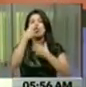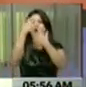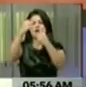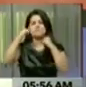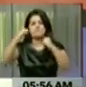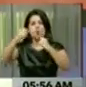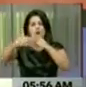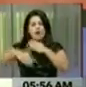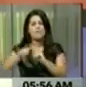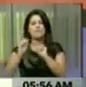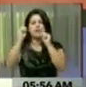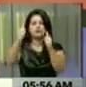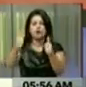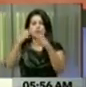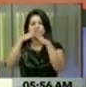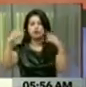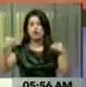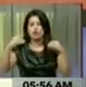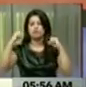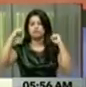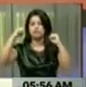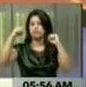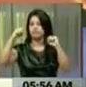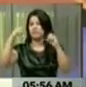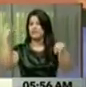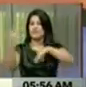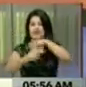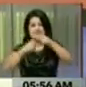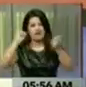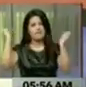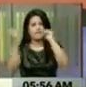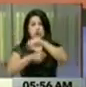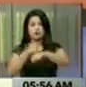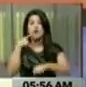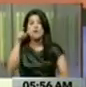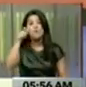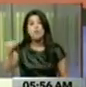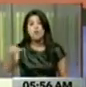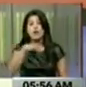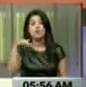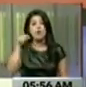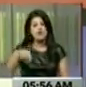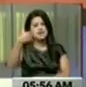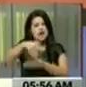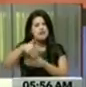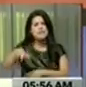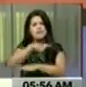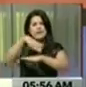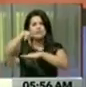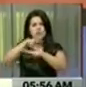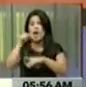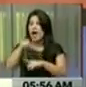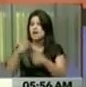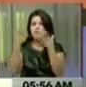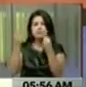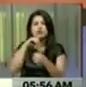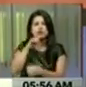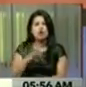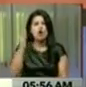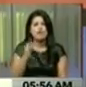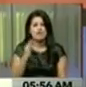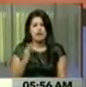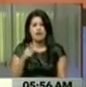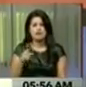inicio, o digamos, algo que ya hervía entre el pueblo. Lo que sucedió allí en esas calles, en esa plaza que está cargada de historia, hermano.